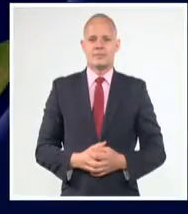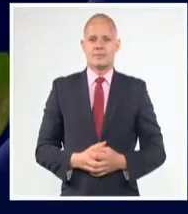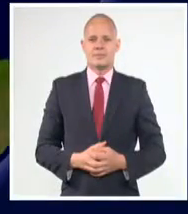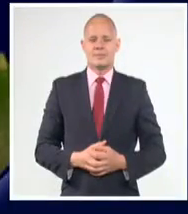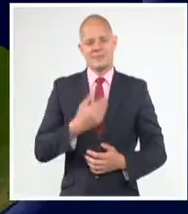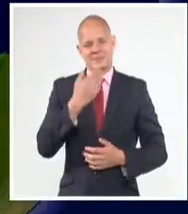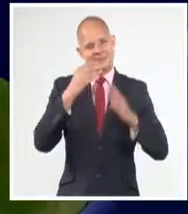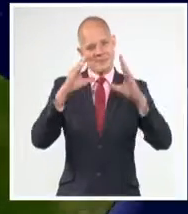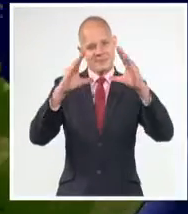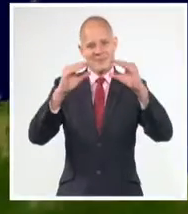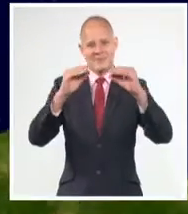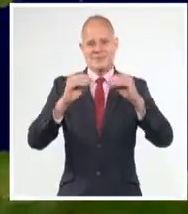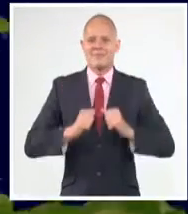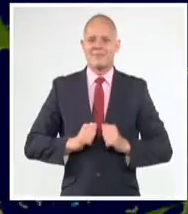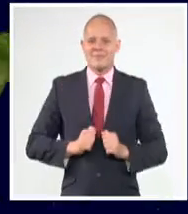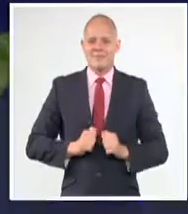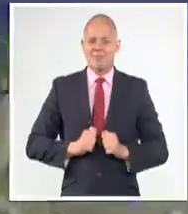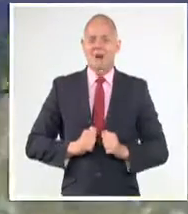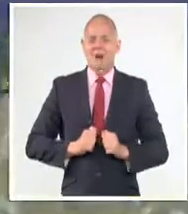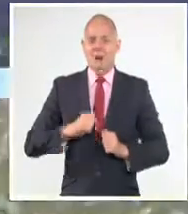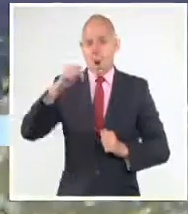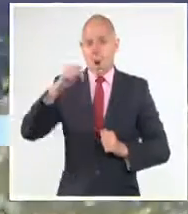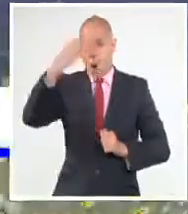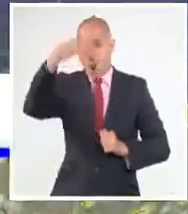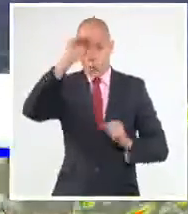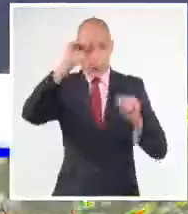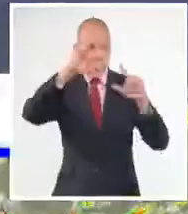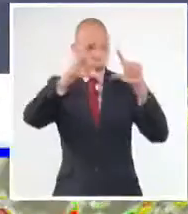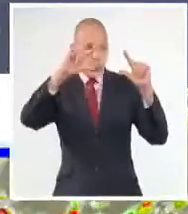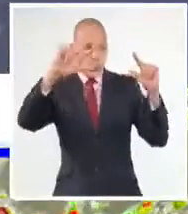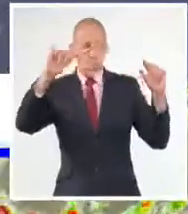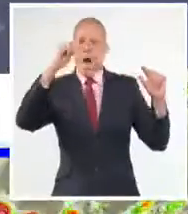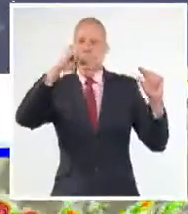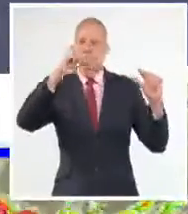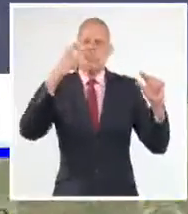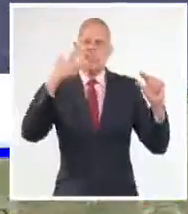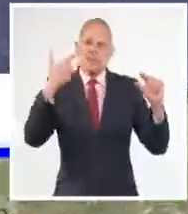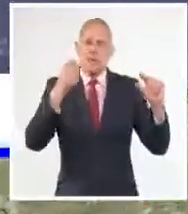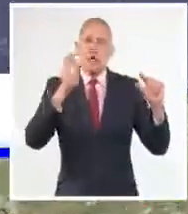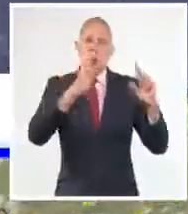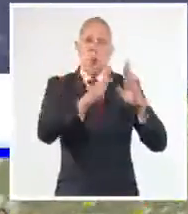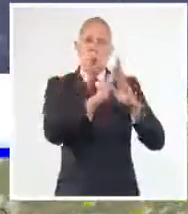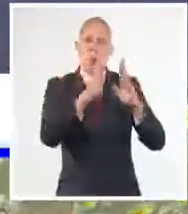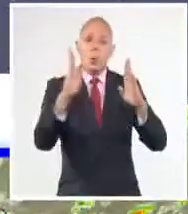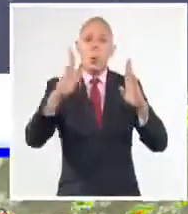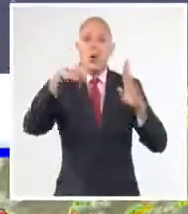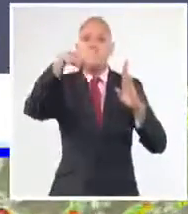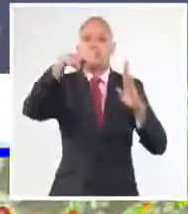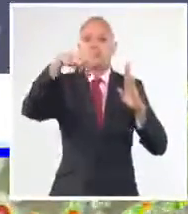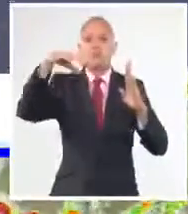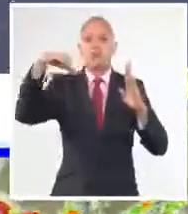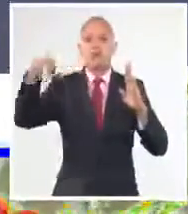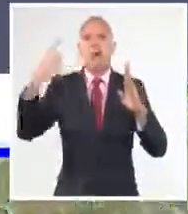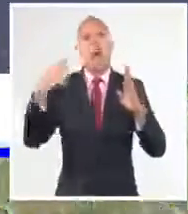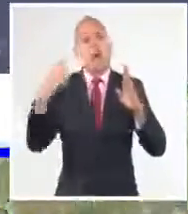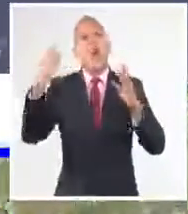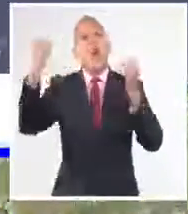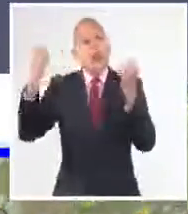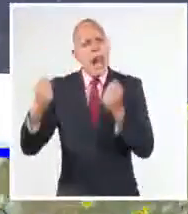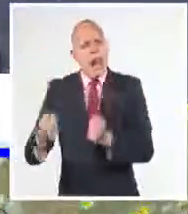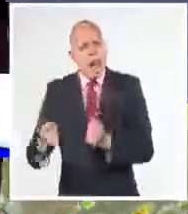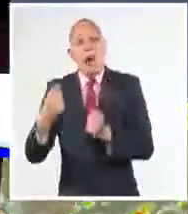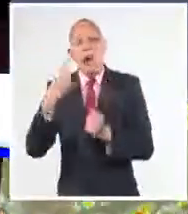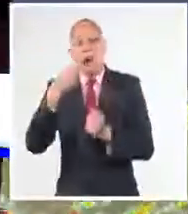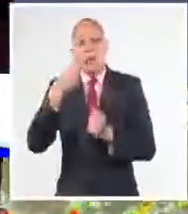Buenas noches, hoy hemos tenido numerosas precipitaciones en la mitad occidental de nuestro país que han llegado a ser fuertes e intensas